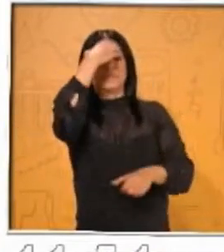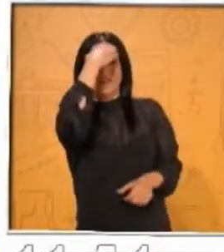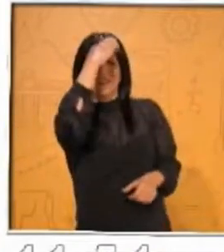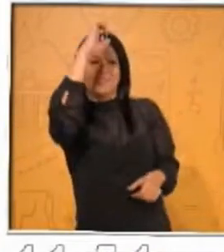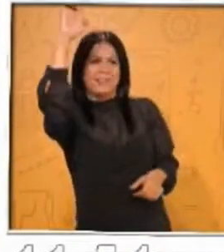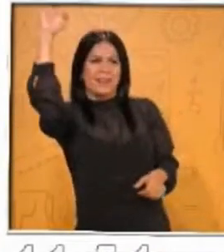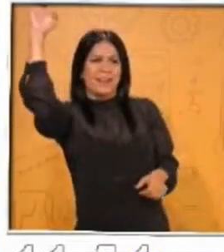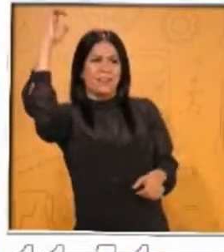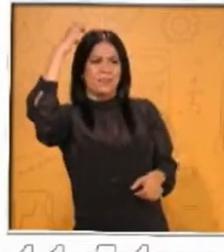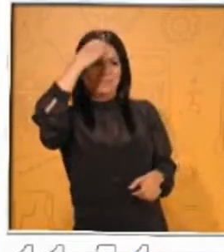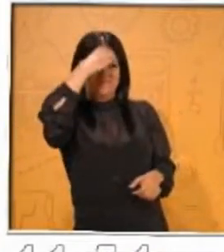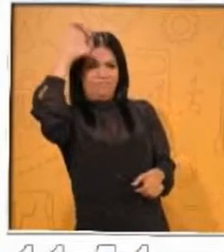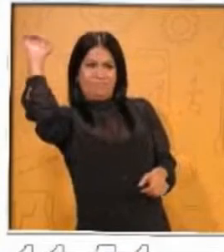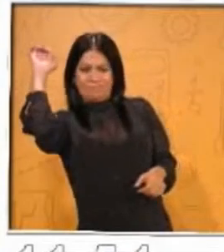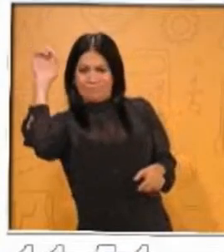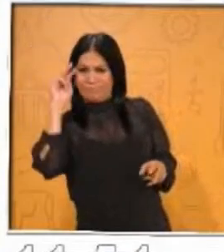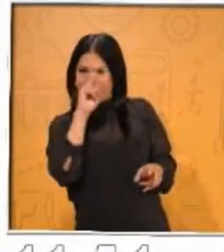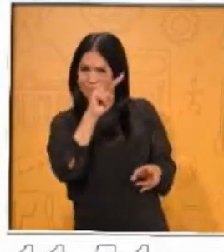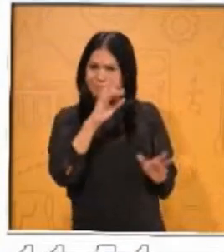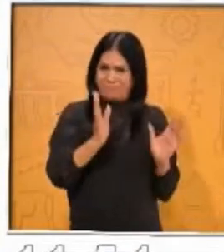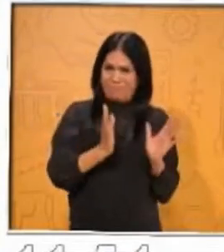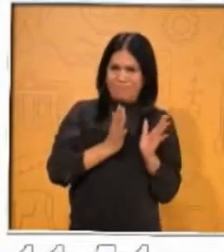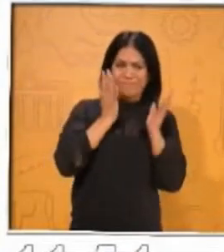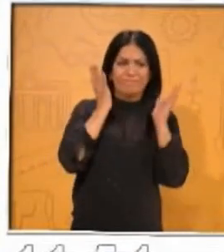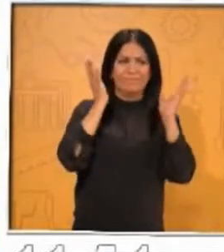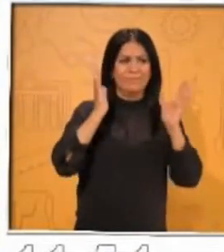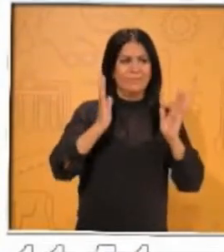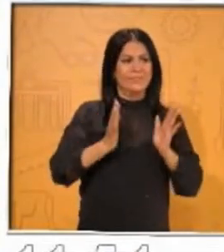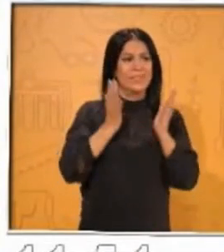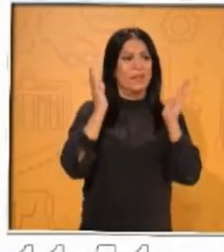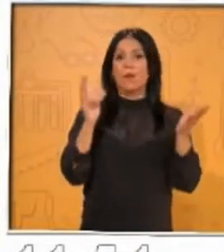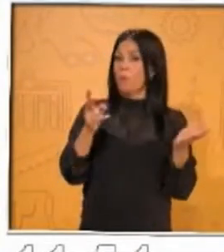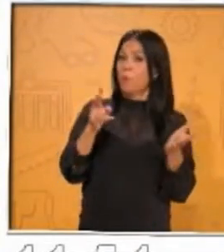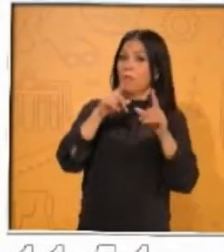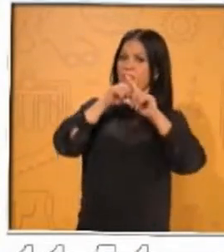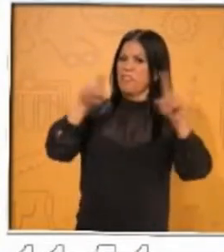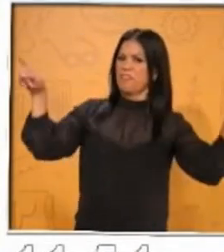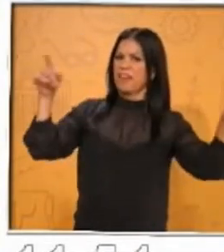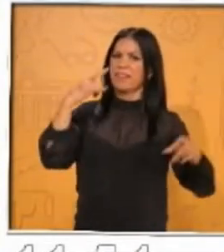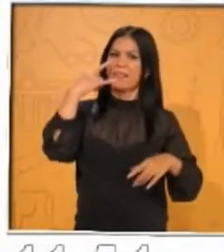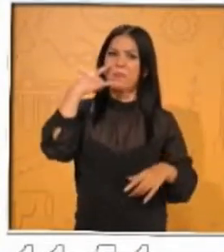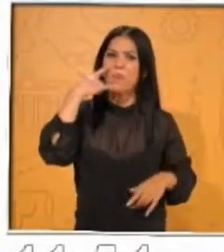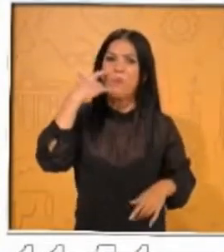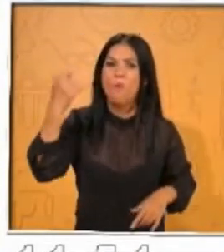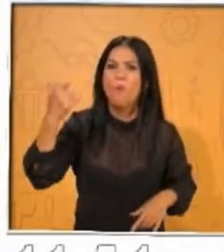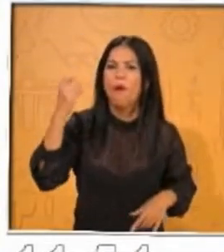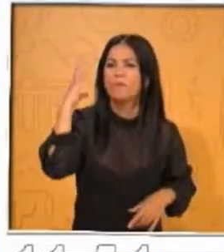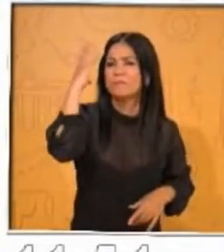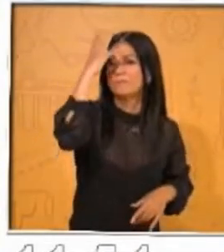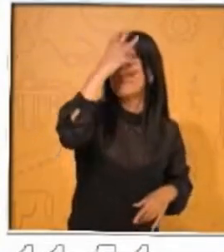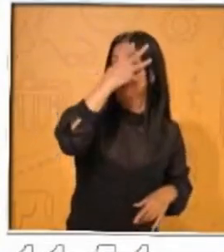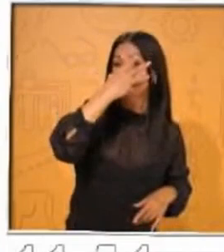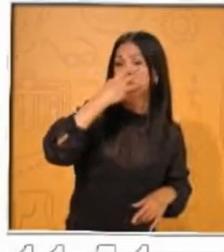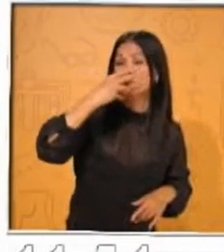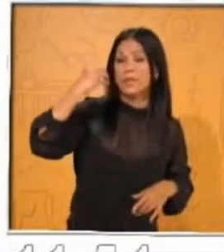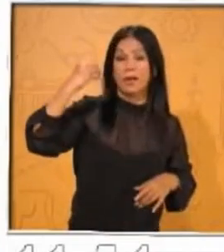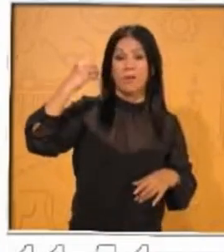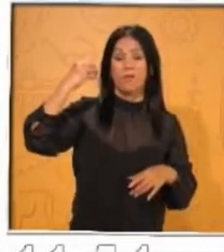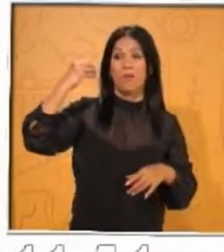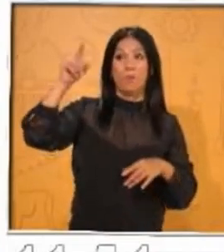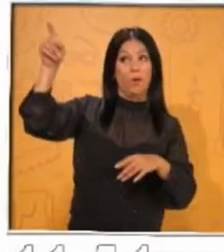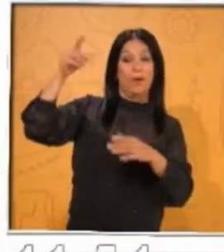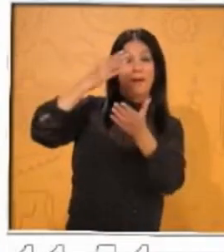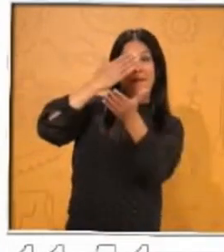visto, haciéndolos sentir en un paraíso tropical. Era la tanta la diferencia que él